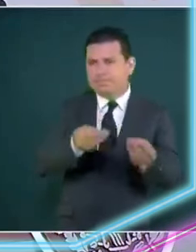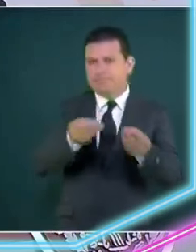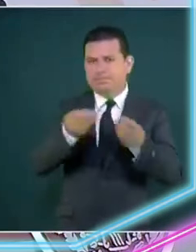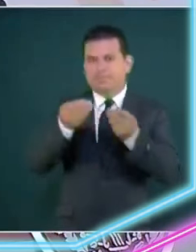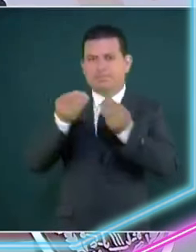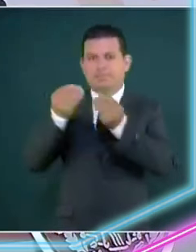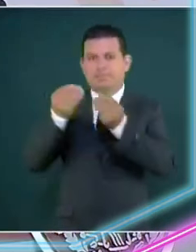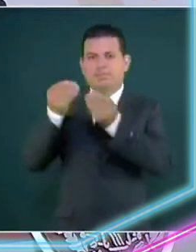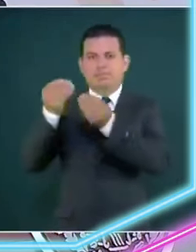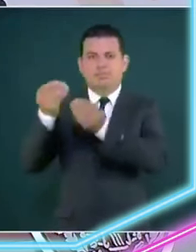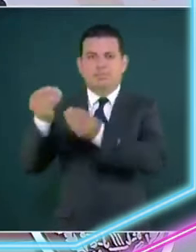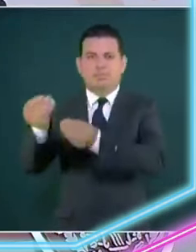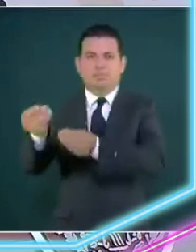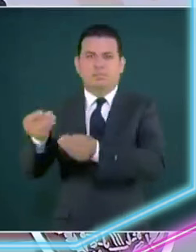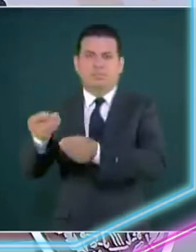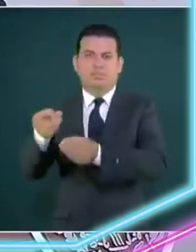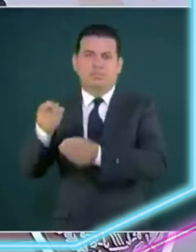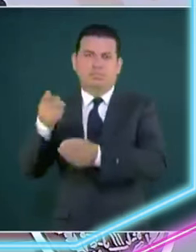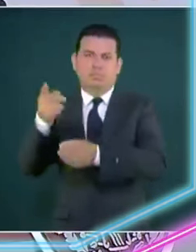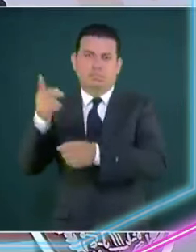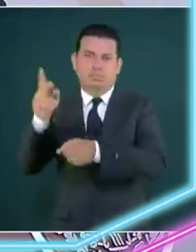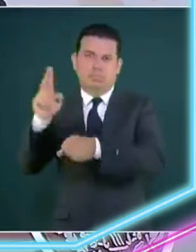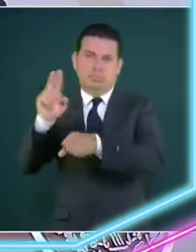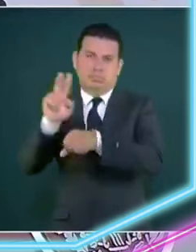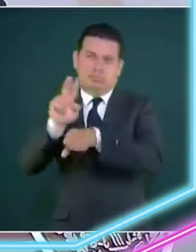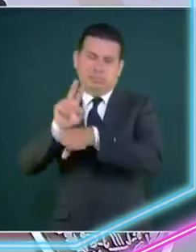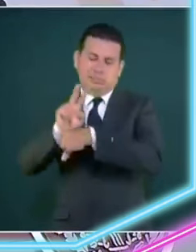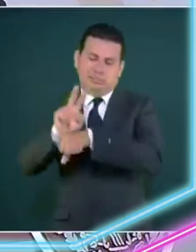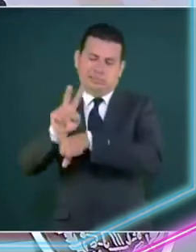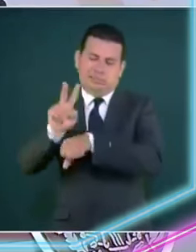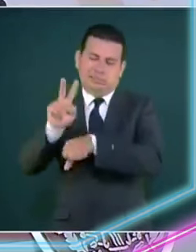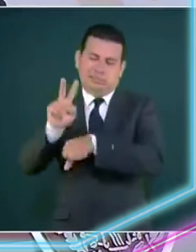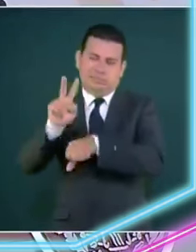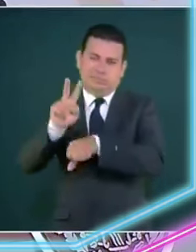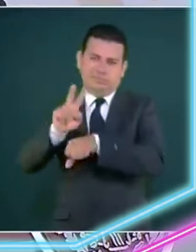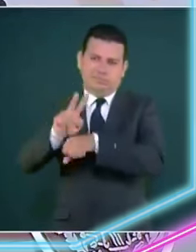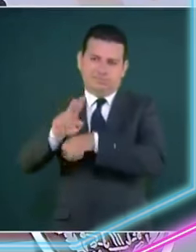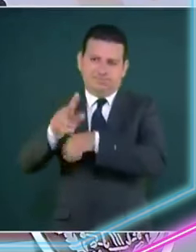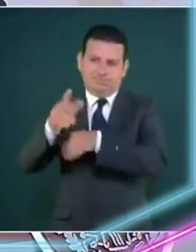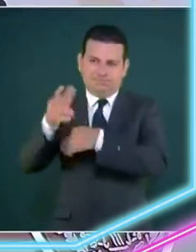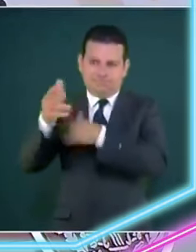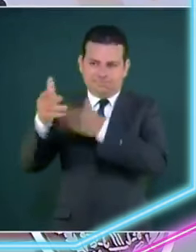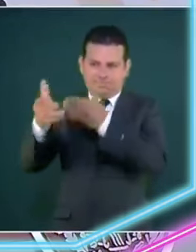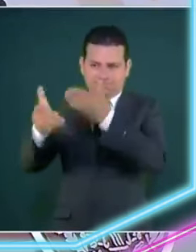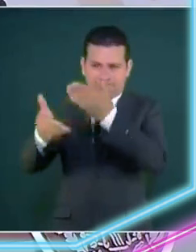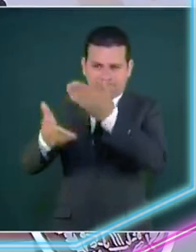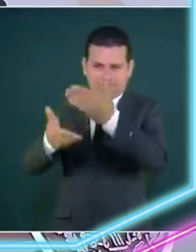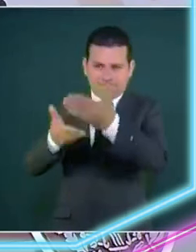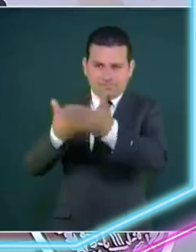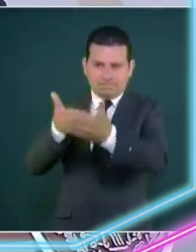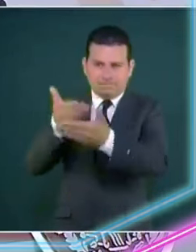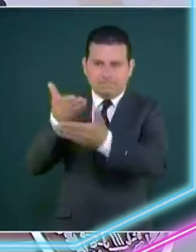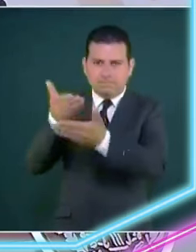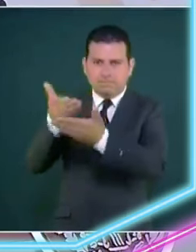méxico les propone les ofrece más bien regresarlos a venezuela pero no nada más regresarlos a venezuela